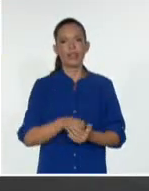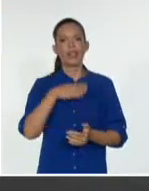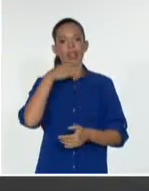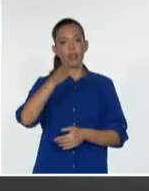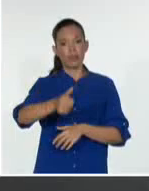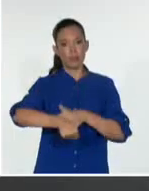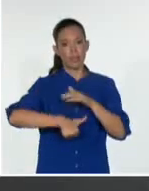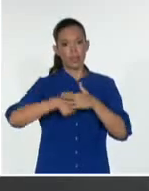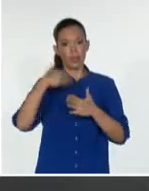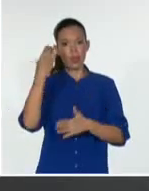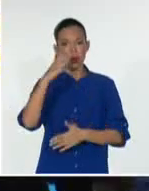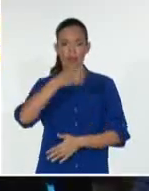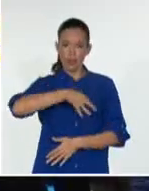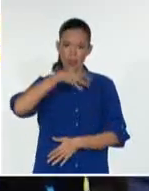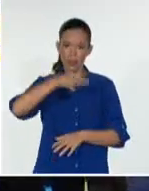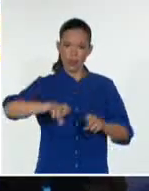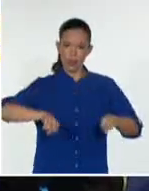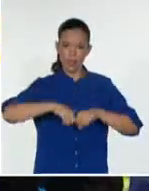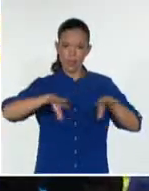multidimensional.